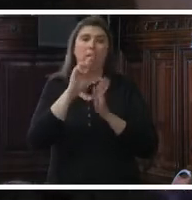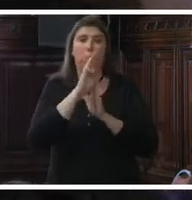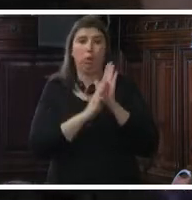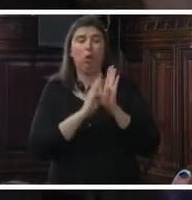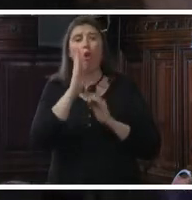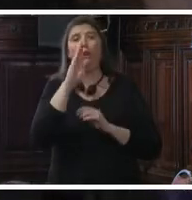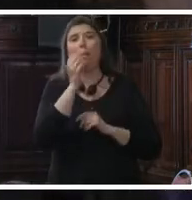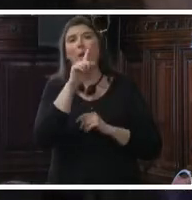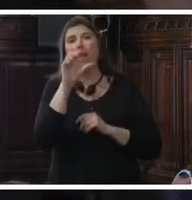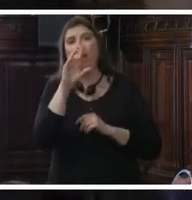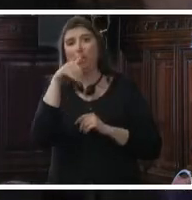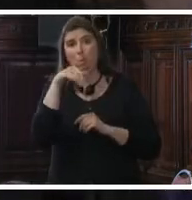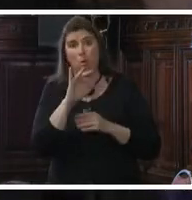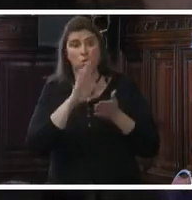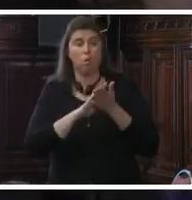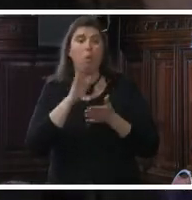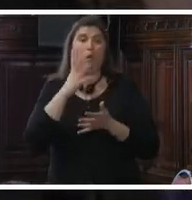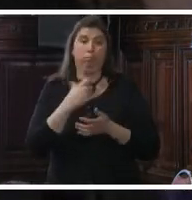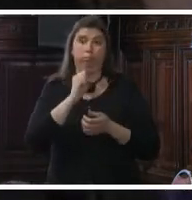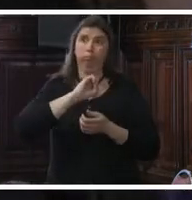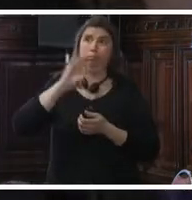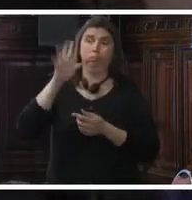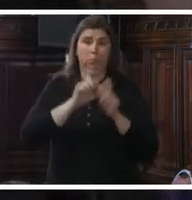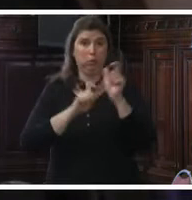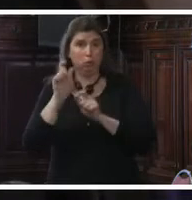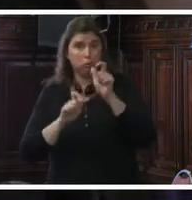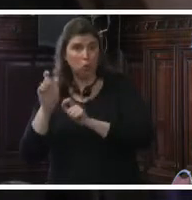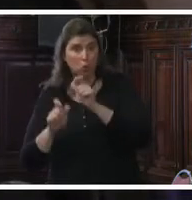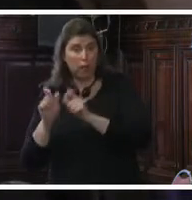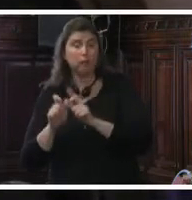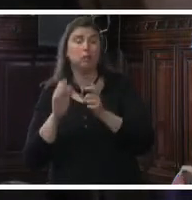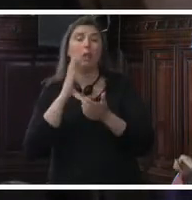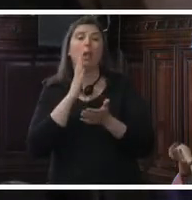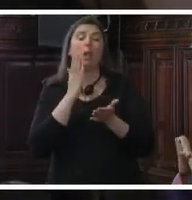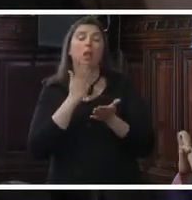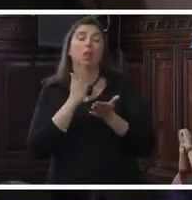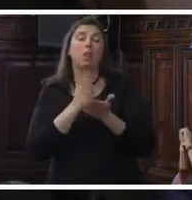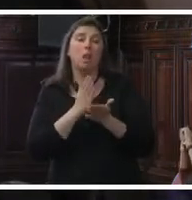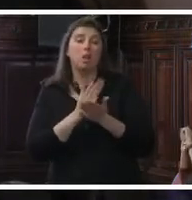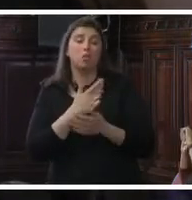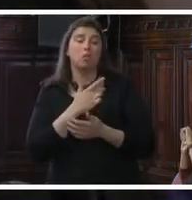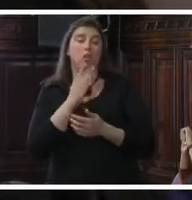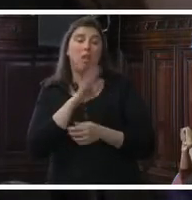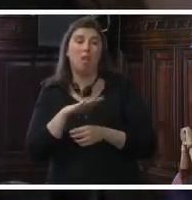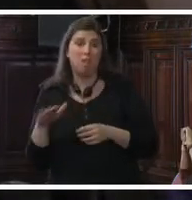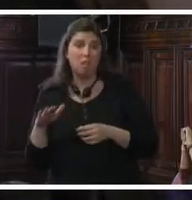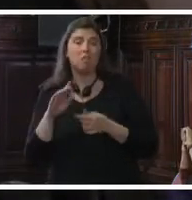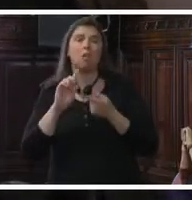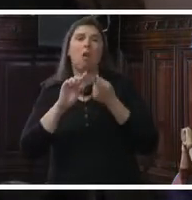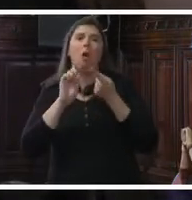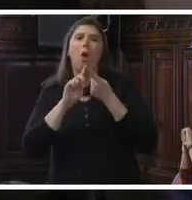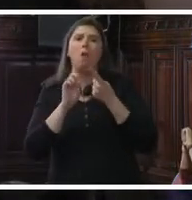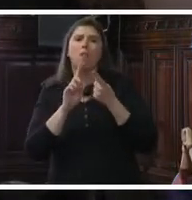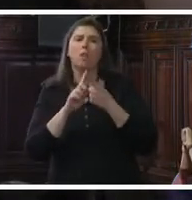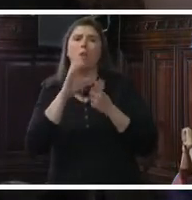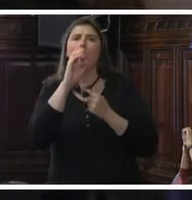sobre trata de personas, del protocolo facultativo de la Convención de los Derechos de la Niñez sobre Explotación Sexual y del convenio de la OIT sobre